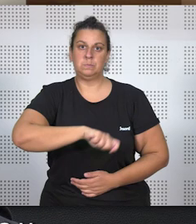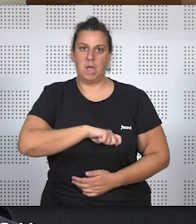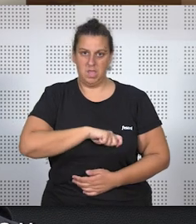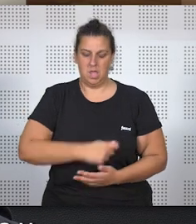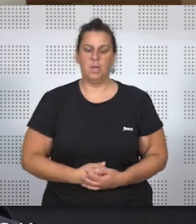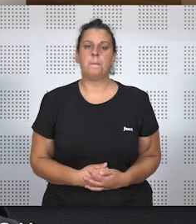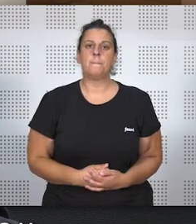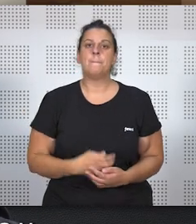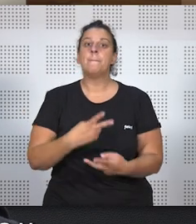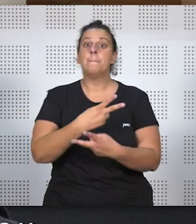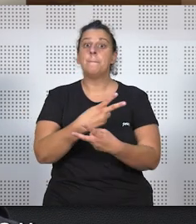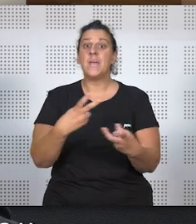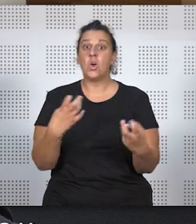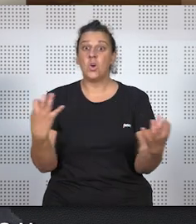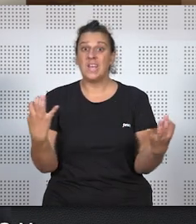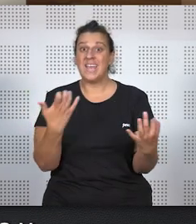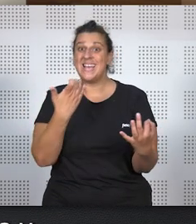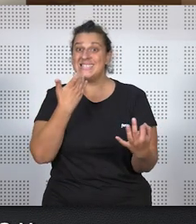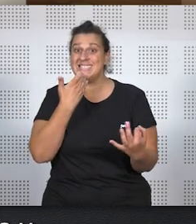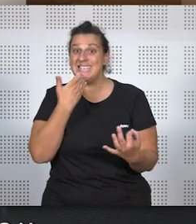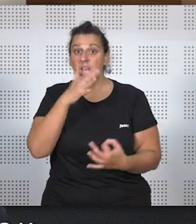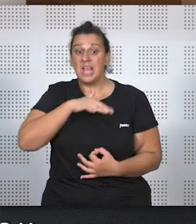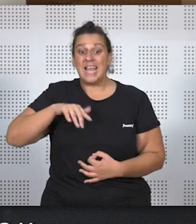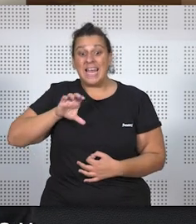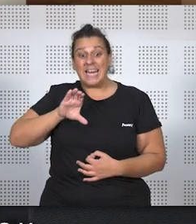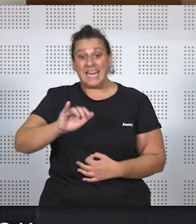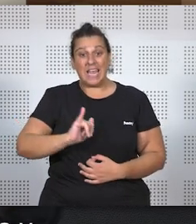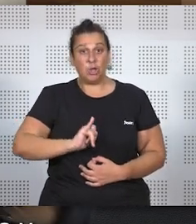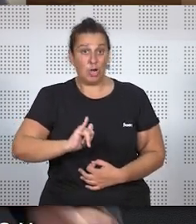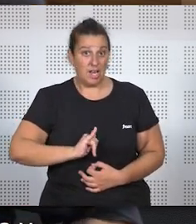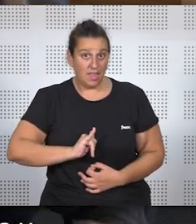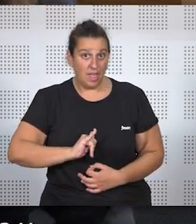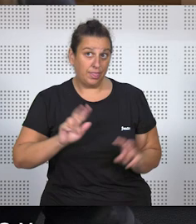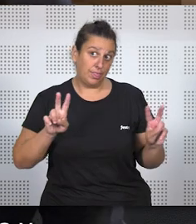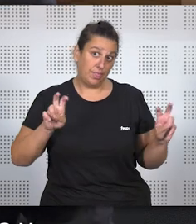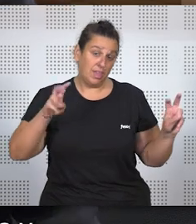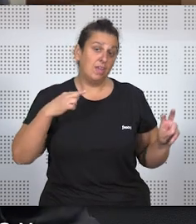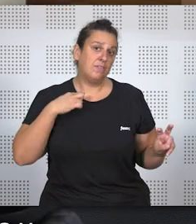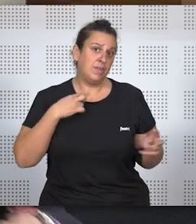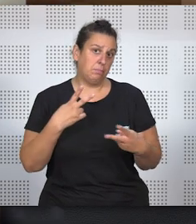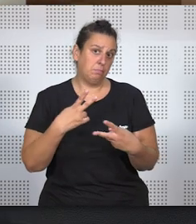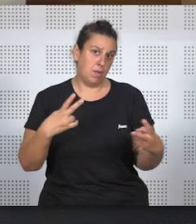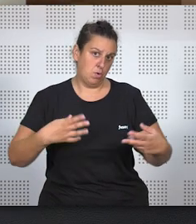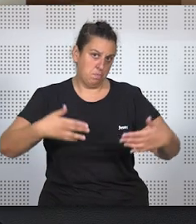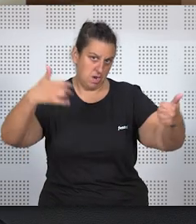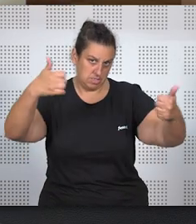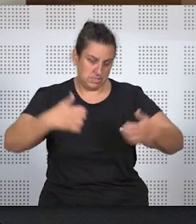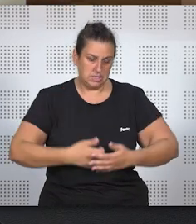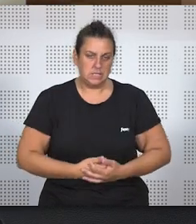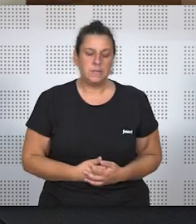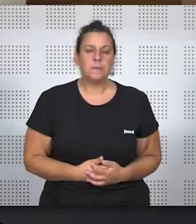peor en el caso de que pierda su regionalidad, entre comillas, que ahí las